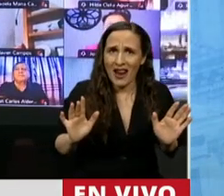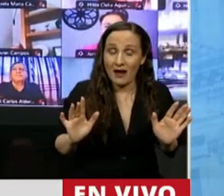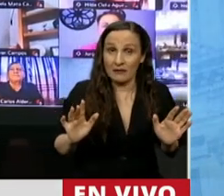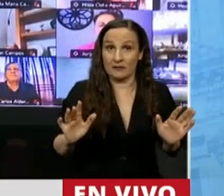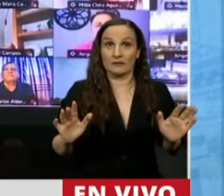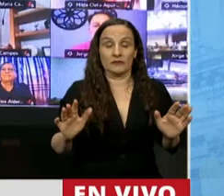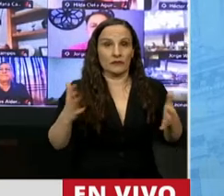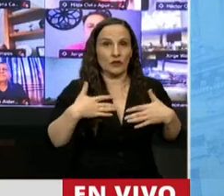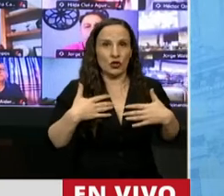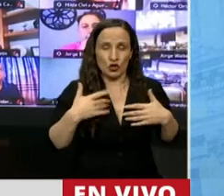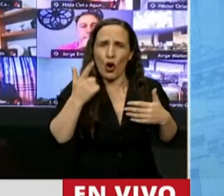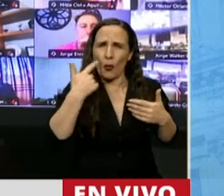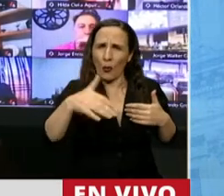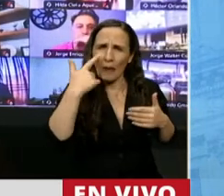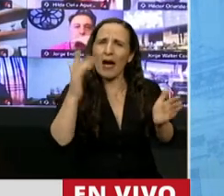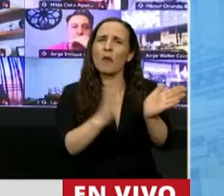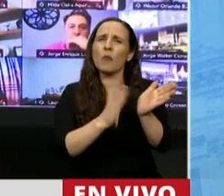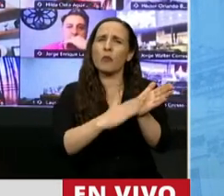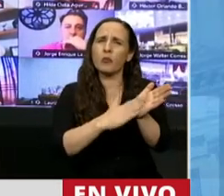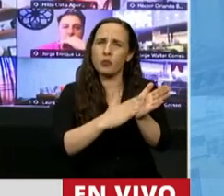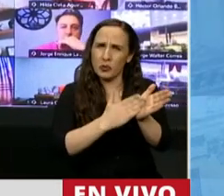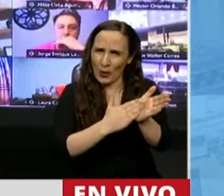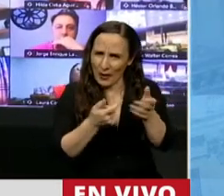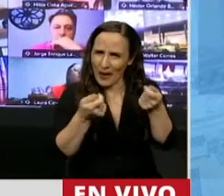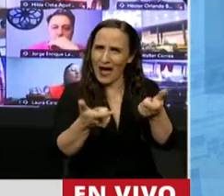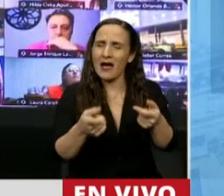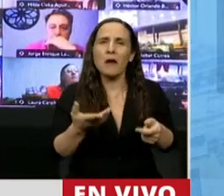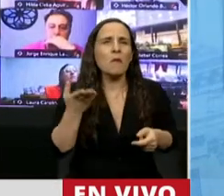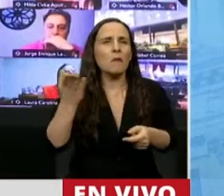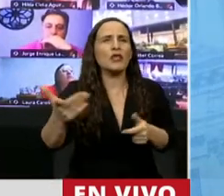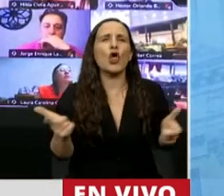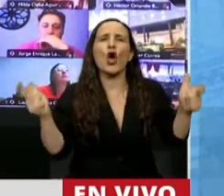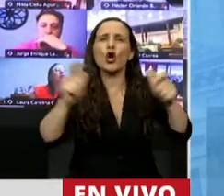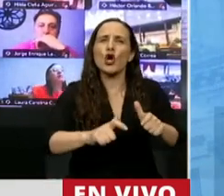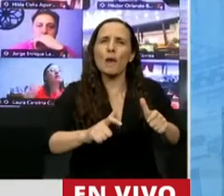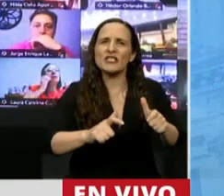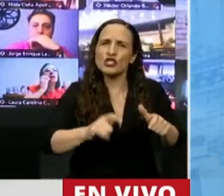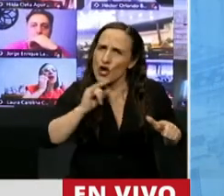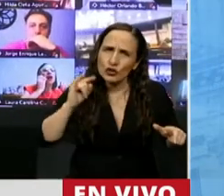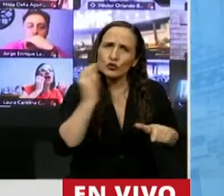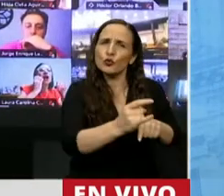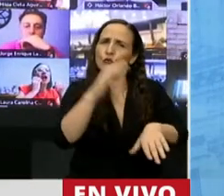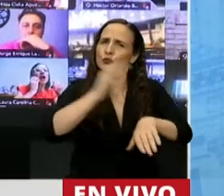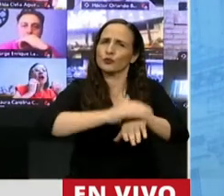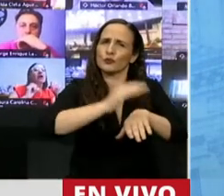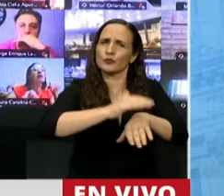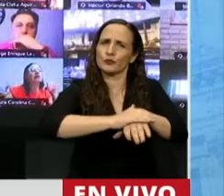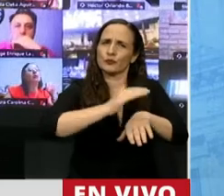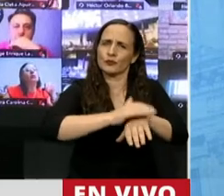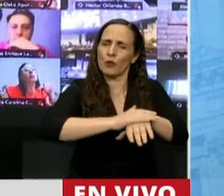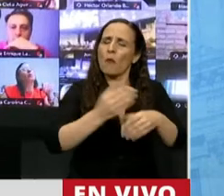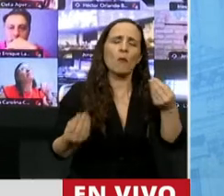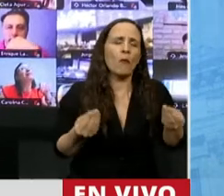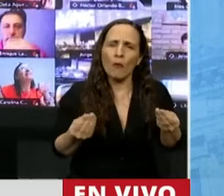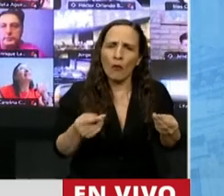voy a presentar las pruebas correspondientes y le voy a pedir a la comisión que se encargue de este tema en particular porque me